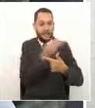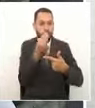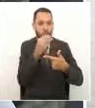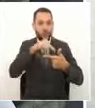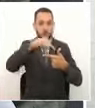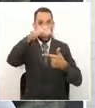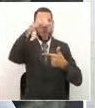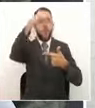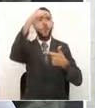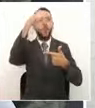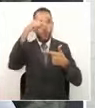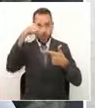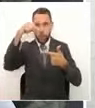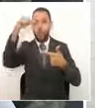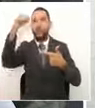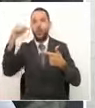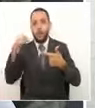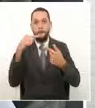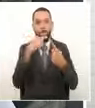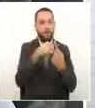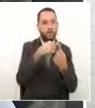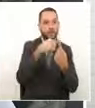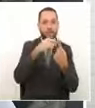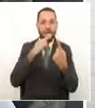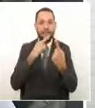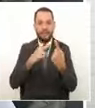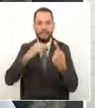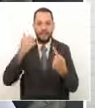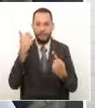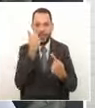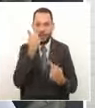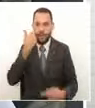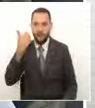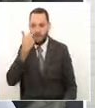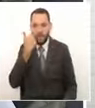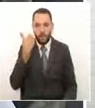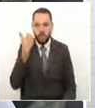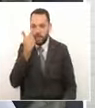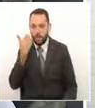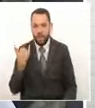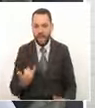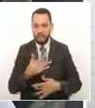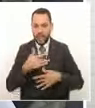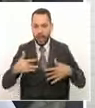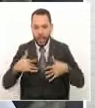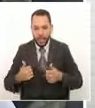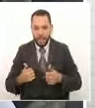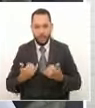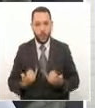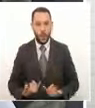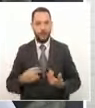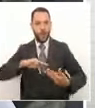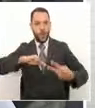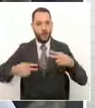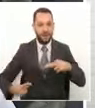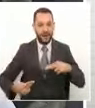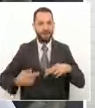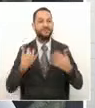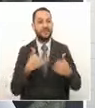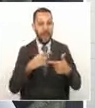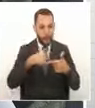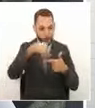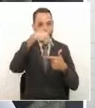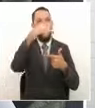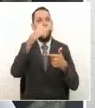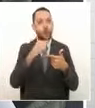pandemia. Porque eran positivos, positivos, positivos y recuperados. Nada, ahorita la invertimos y estamos dando unas cifras que